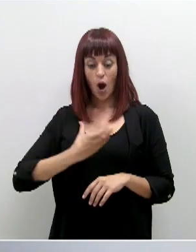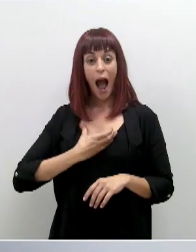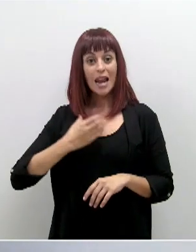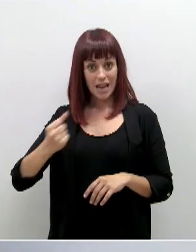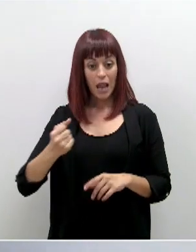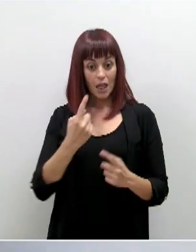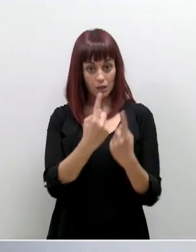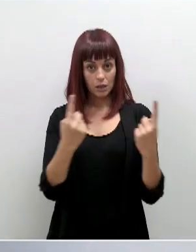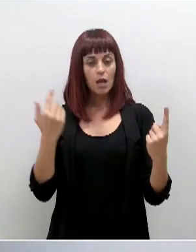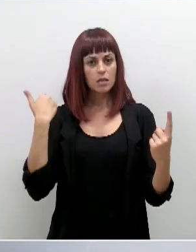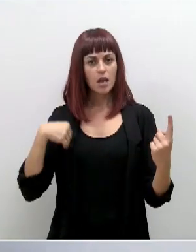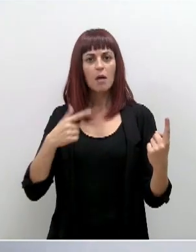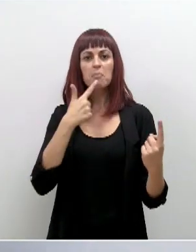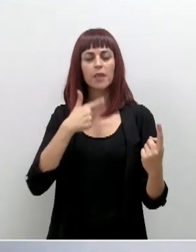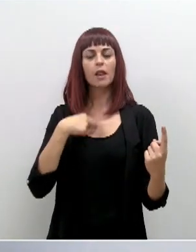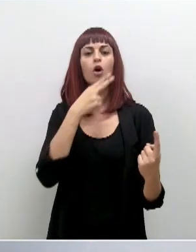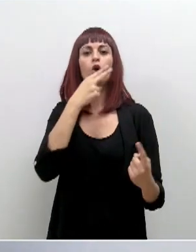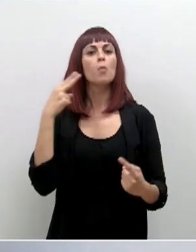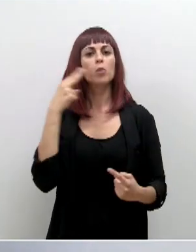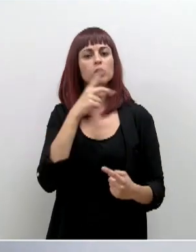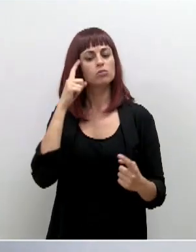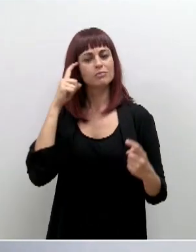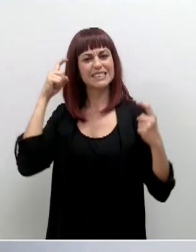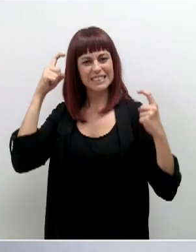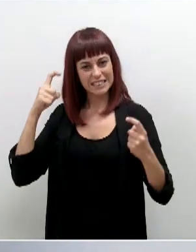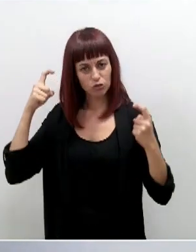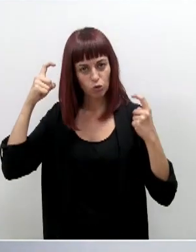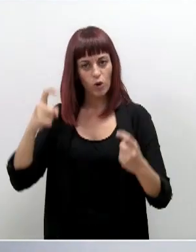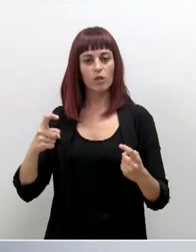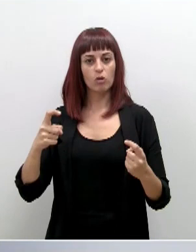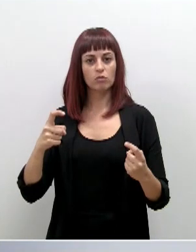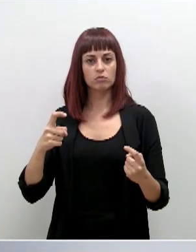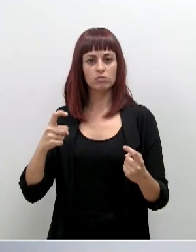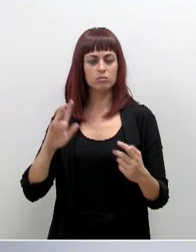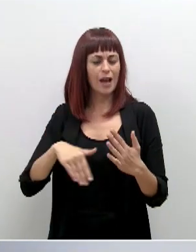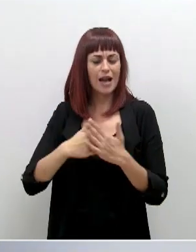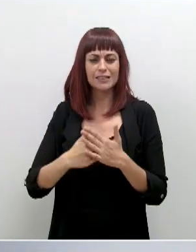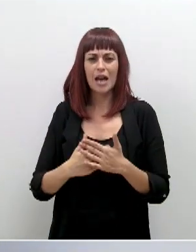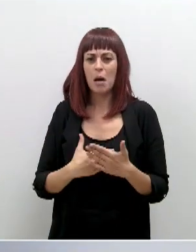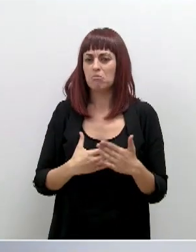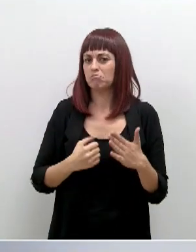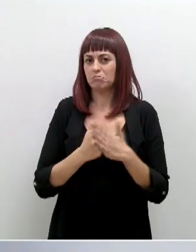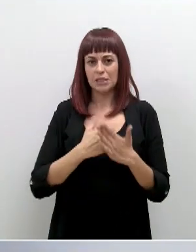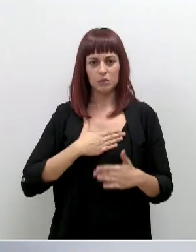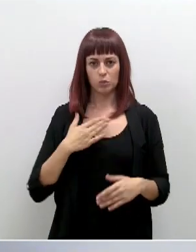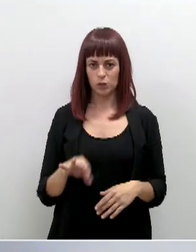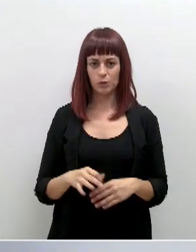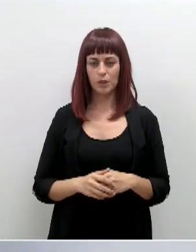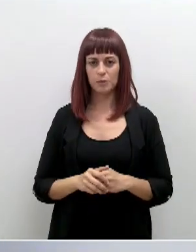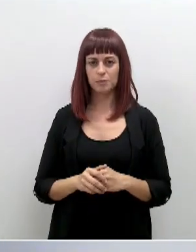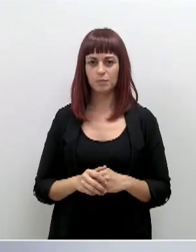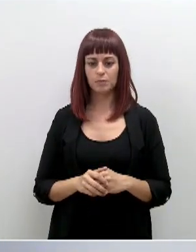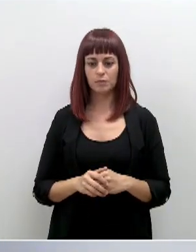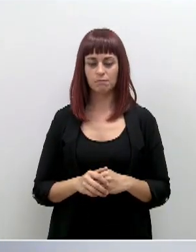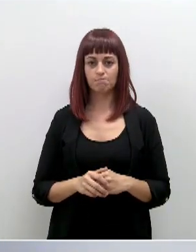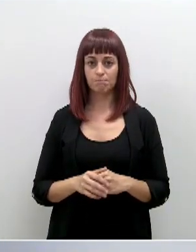mostrado su compromiso para hacer esfuerzos hasta el límite de sus posibilidades y poder